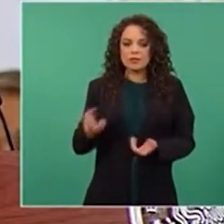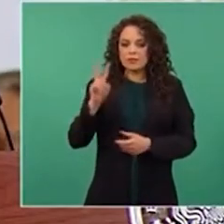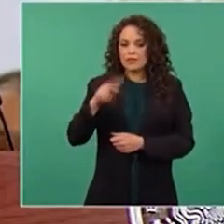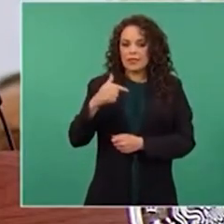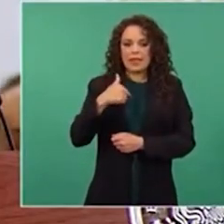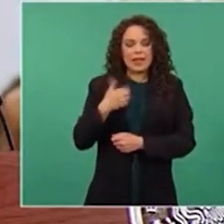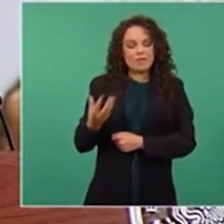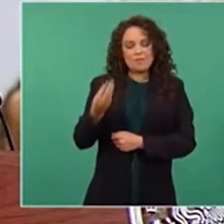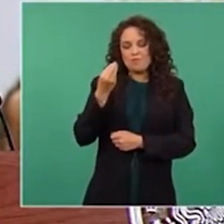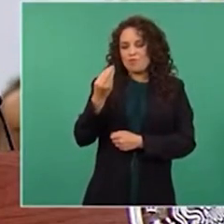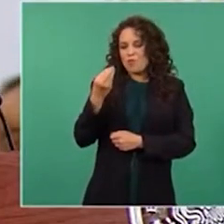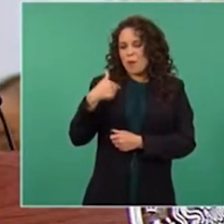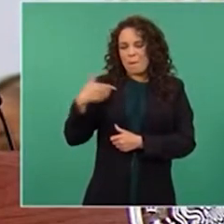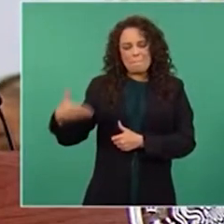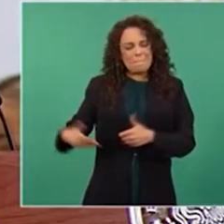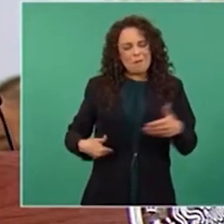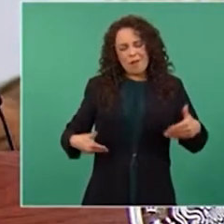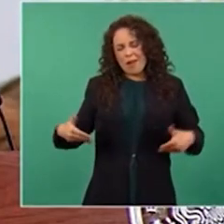molestan más.